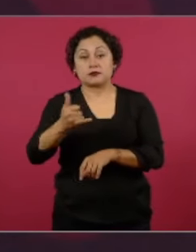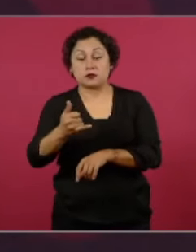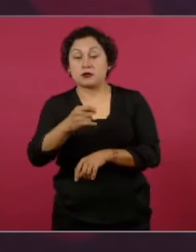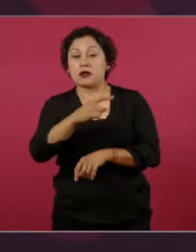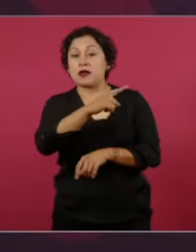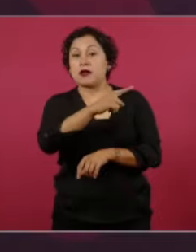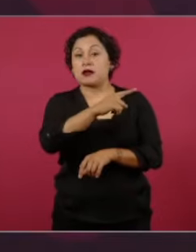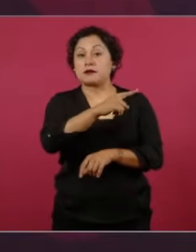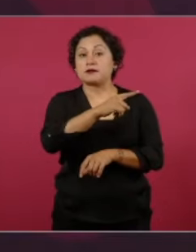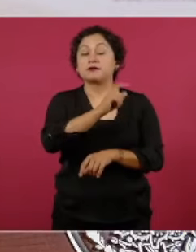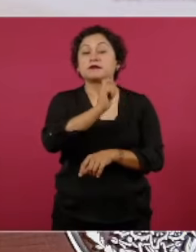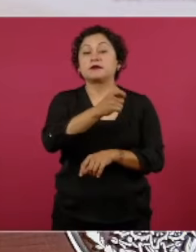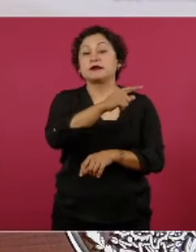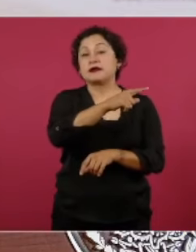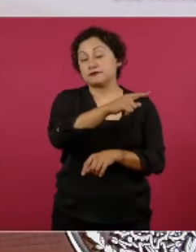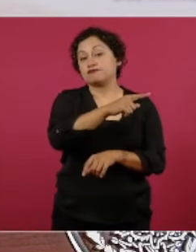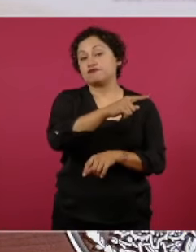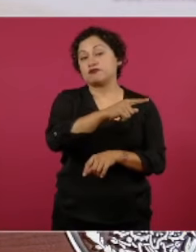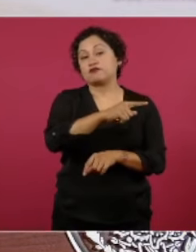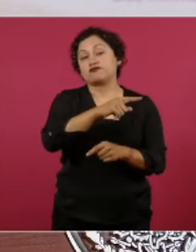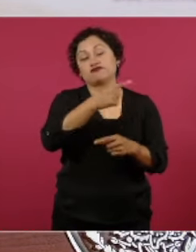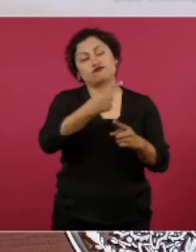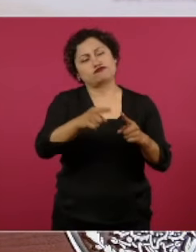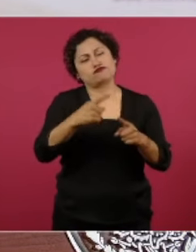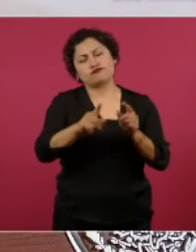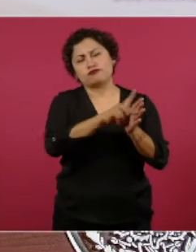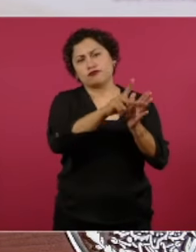del New York Times, del New York Times,